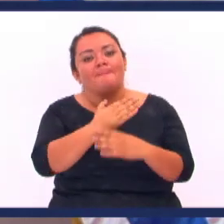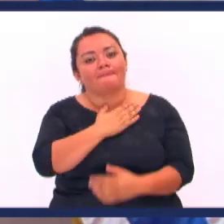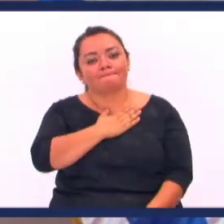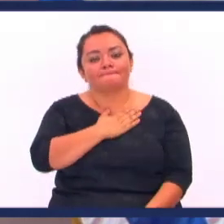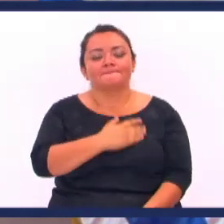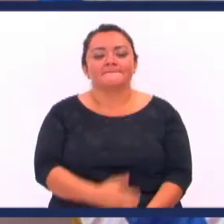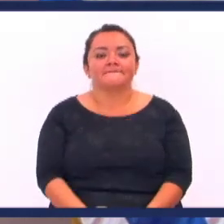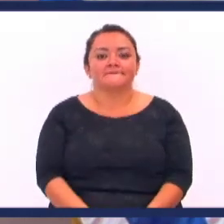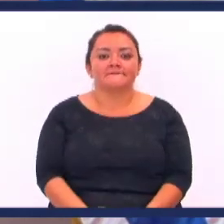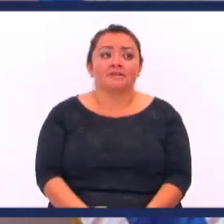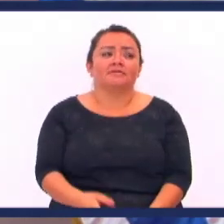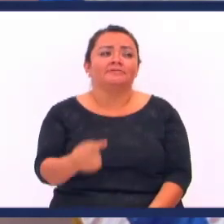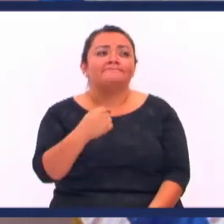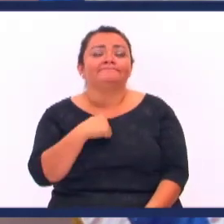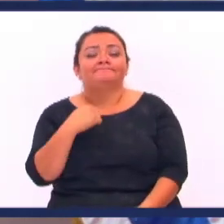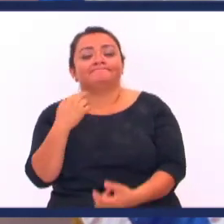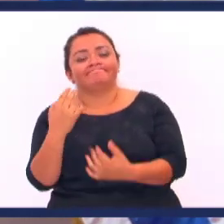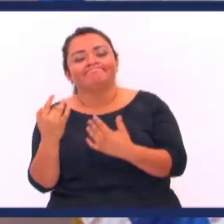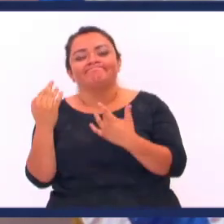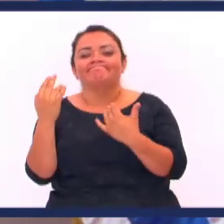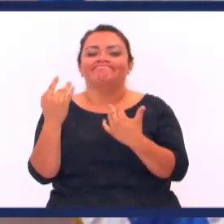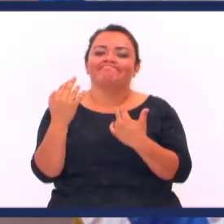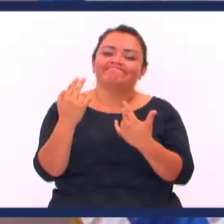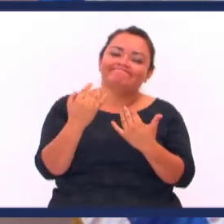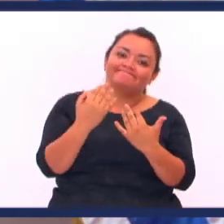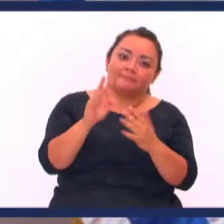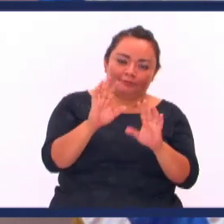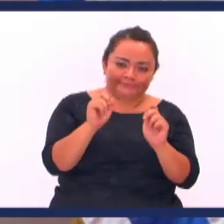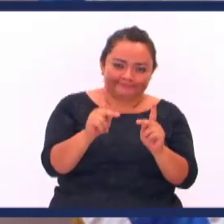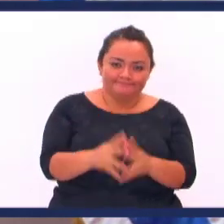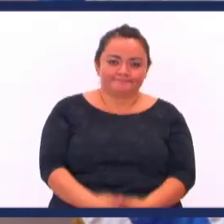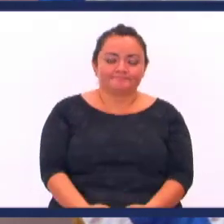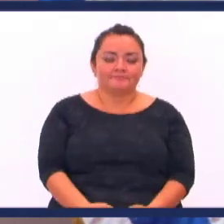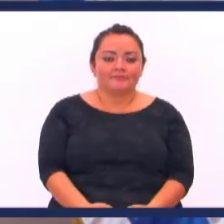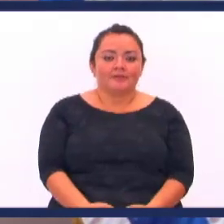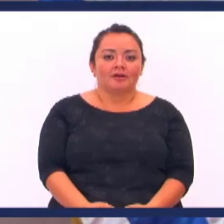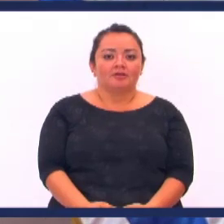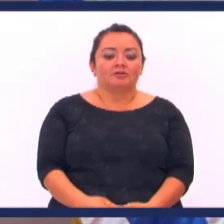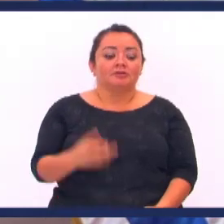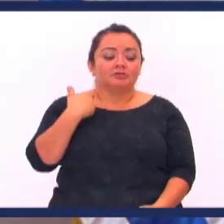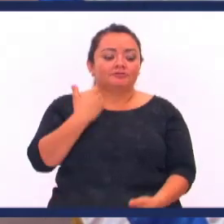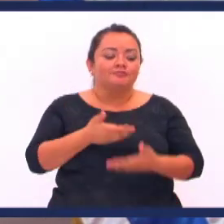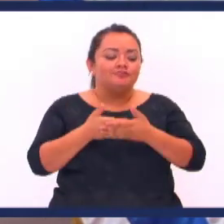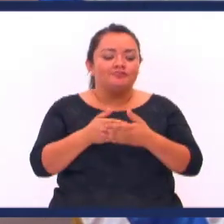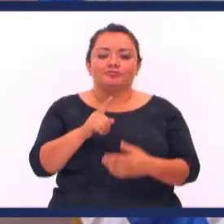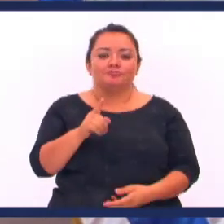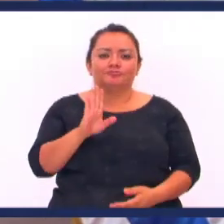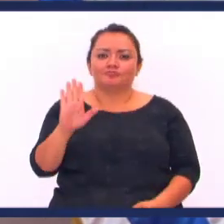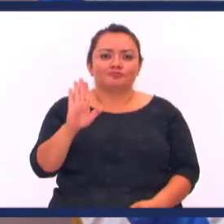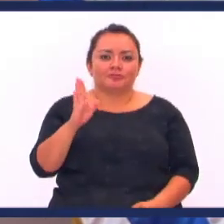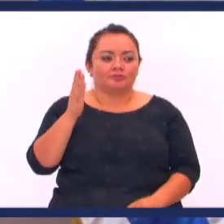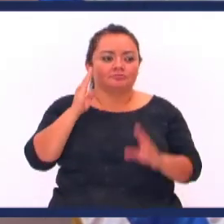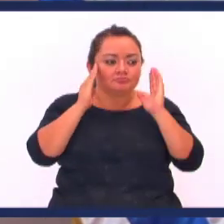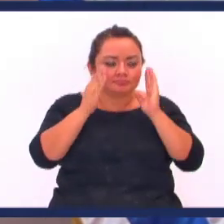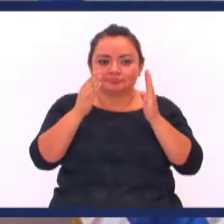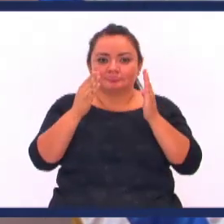Me has sostenido Y el coro dice Y esper Ok ¿Por qué nuestros hijos Tienen déficit de atención?